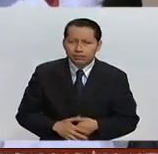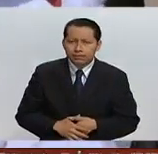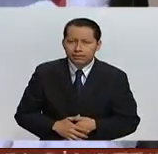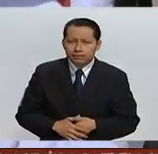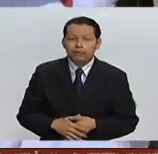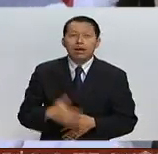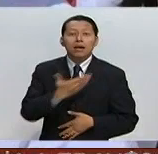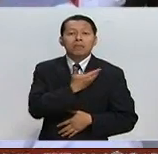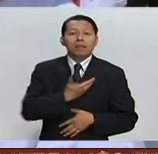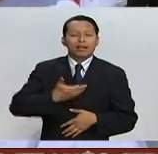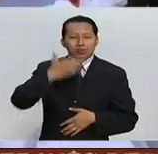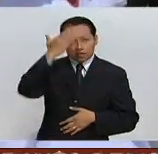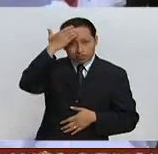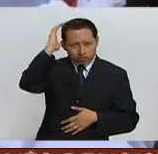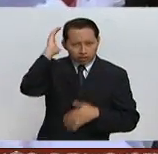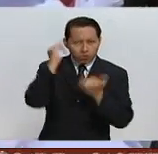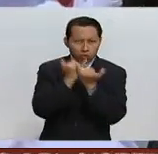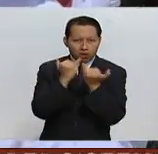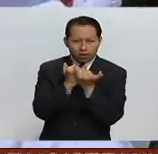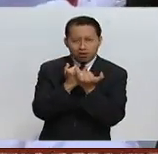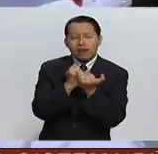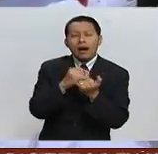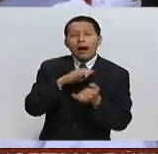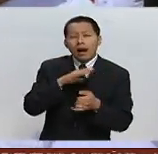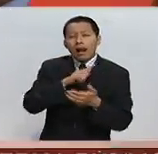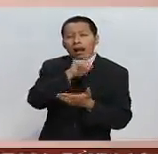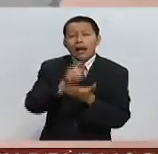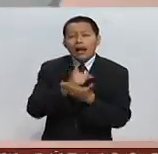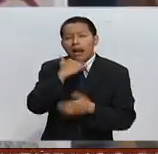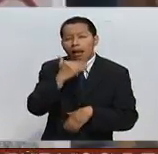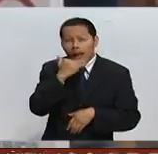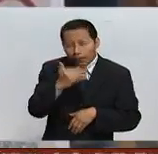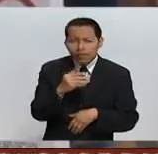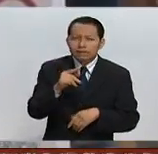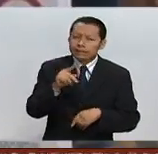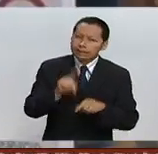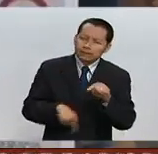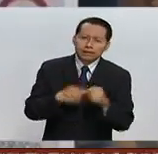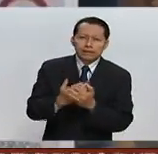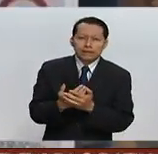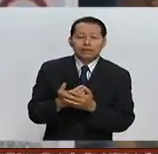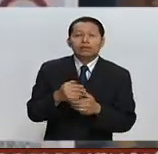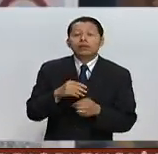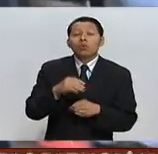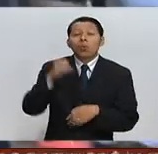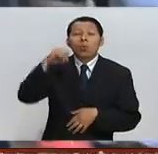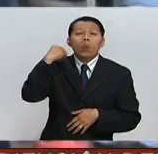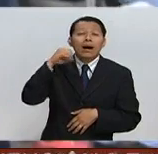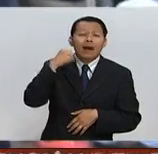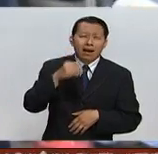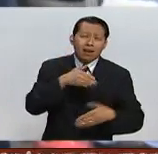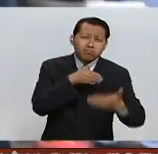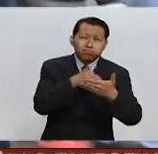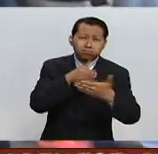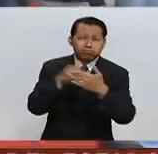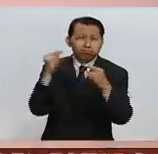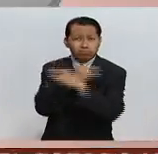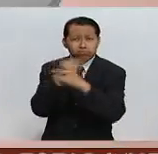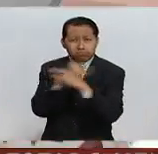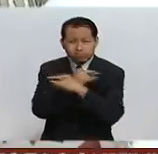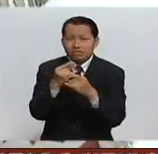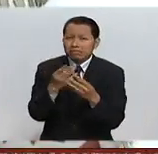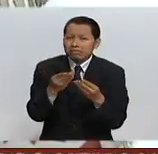El presidente Enrique Peña Nieto beta ley anticorrupción. Desabasto en Oaxaca por ocho bloqueos carreteros.